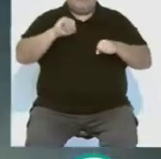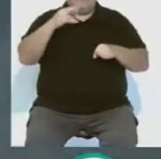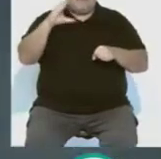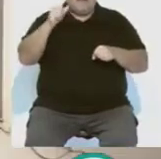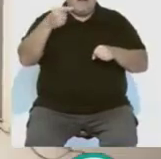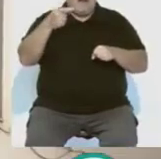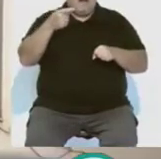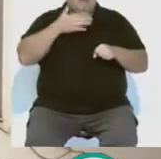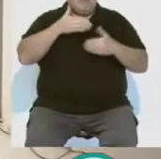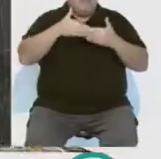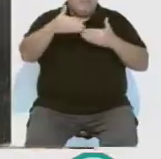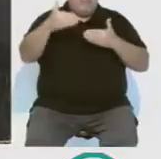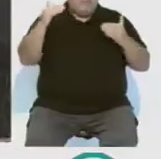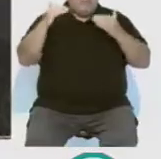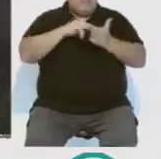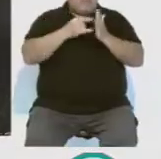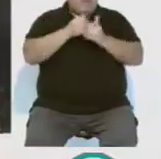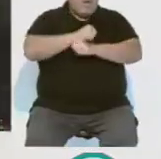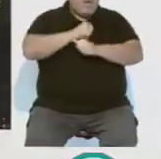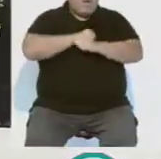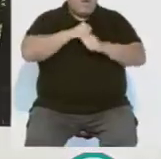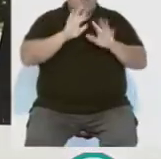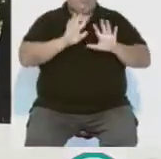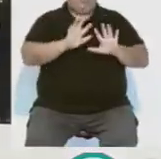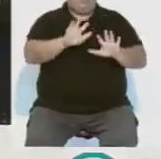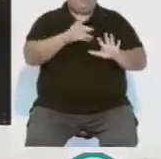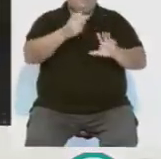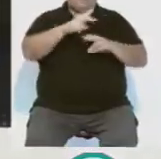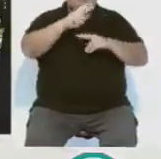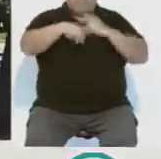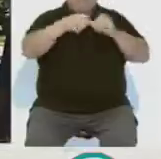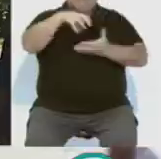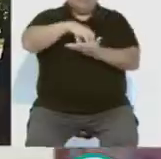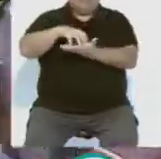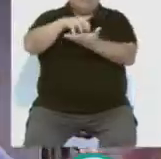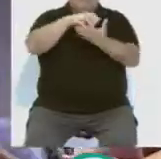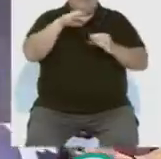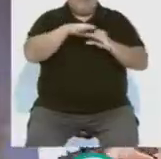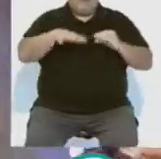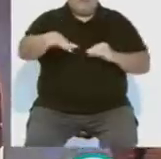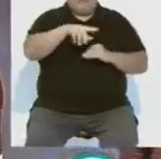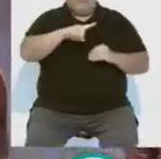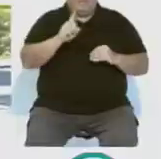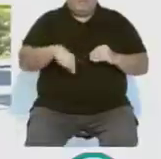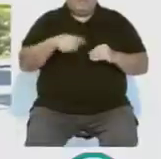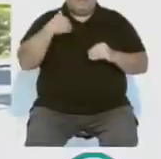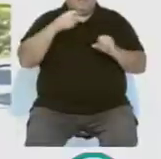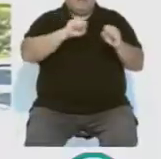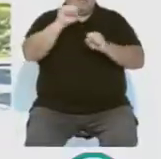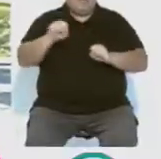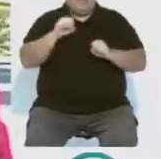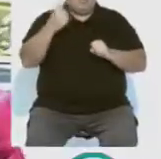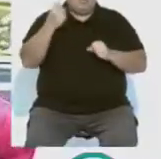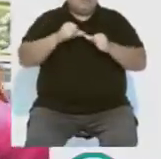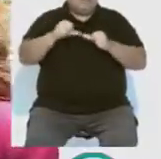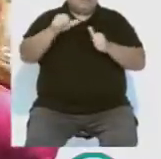que según recuerda, era una propuesta planteada por el Grupo Municipal Socialista del que formaba parte la actual delegada y que defiende, es